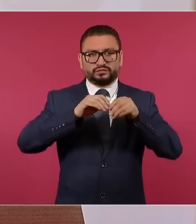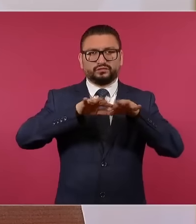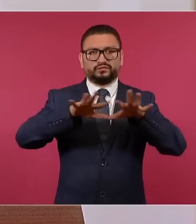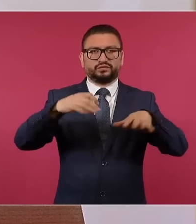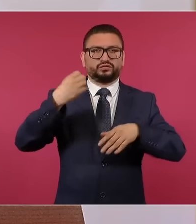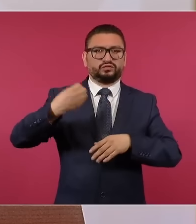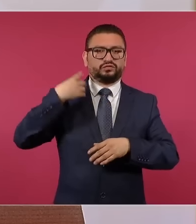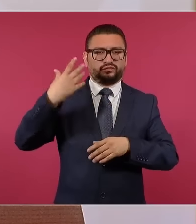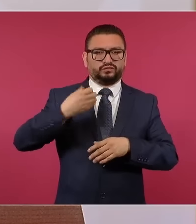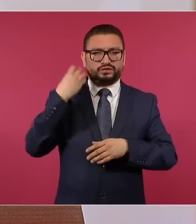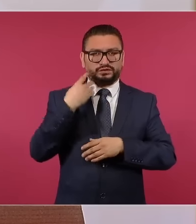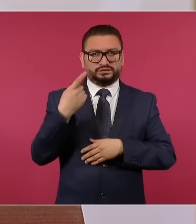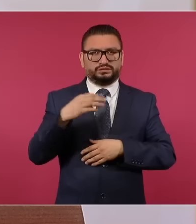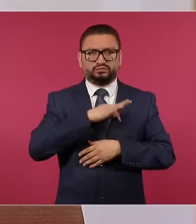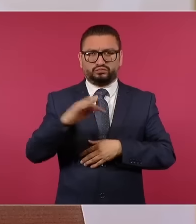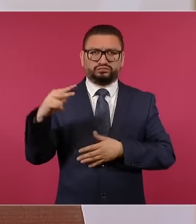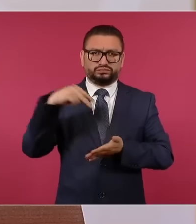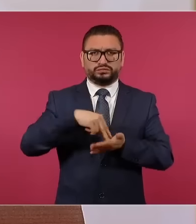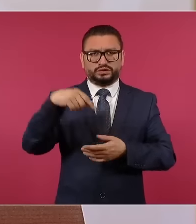conferencia aquí?